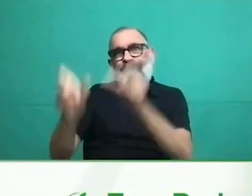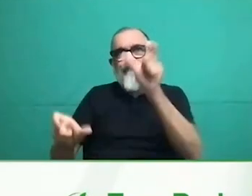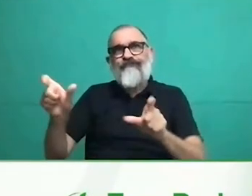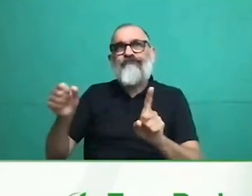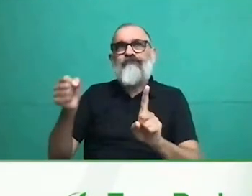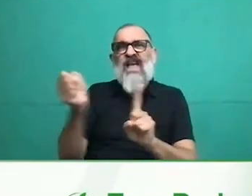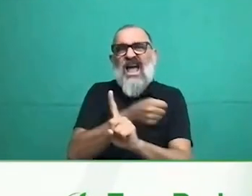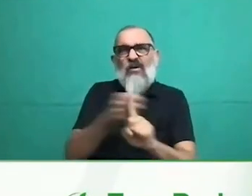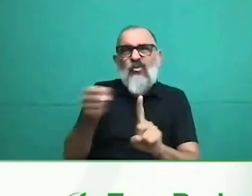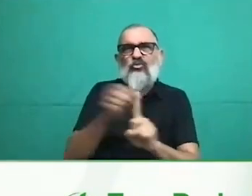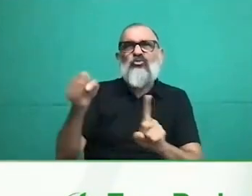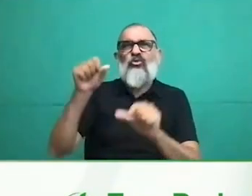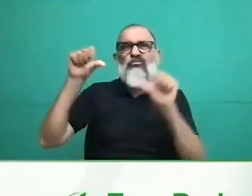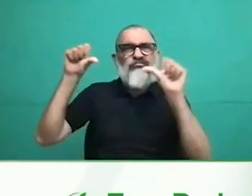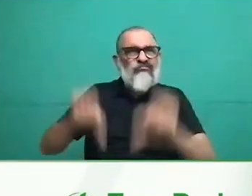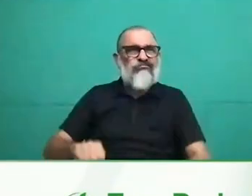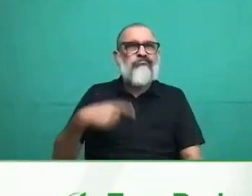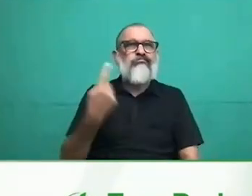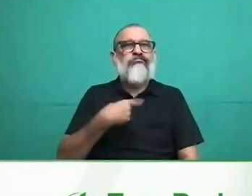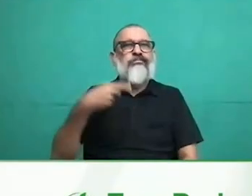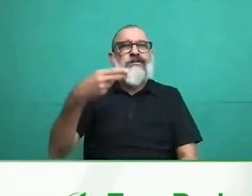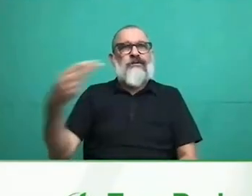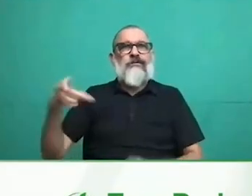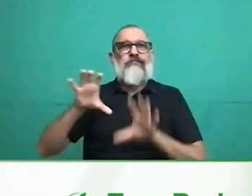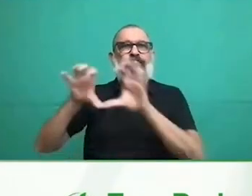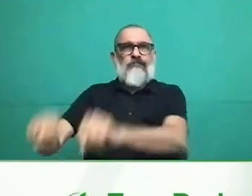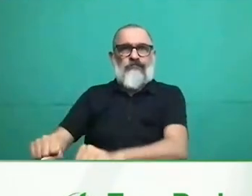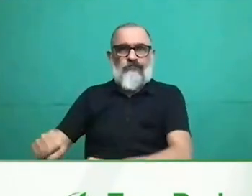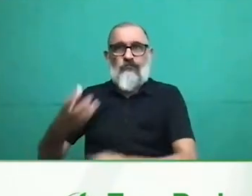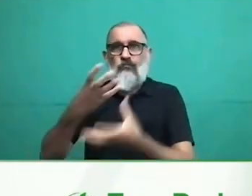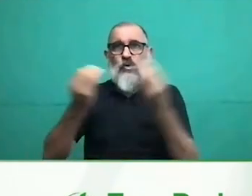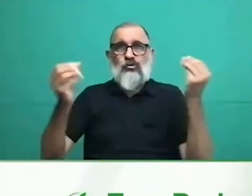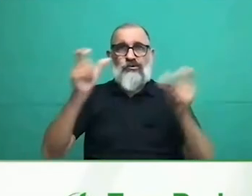familiares, a veces desde la soledad, desafortunadamente.